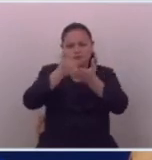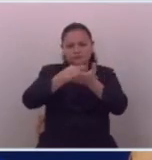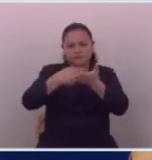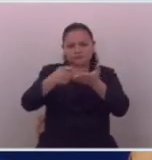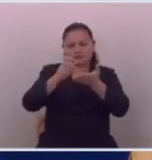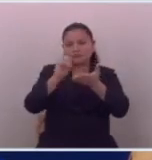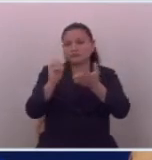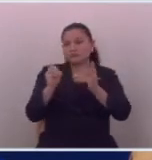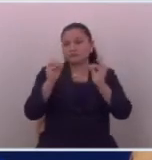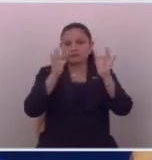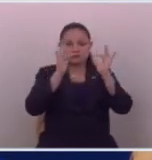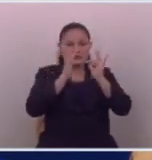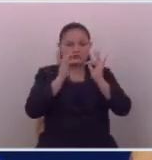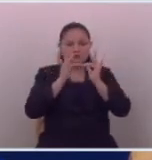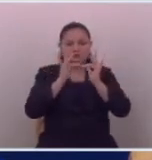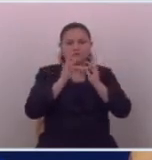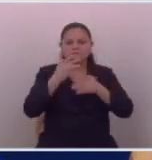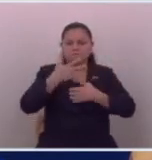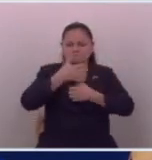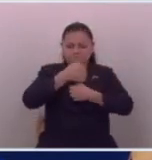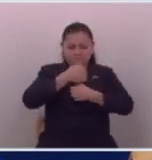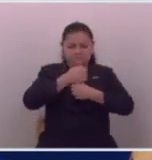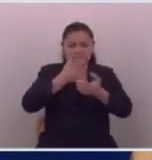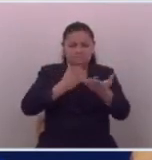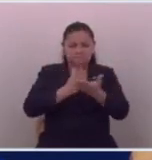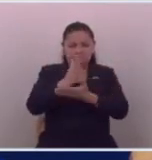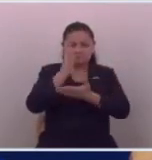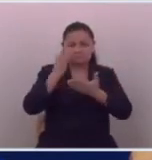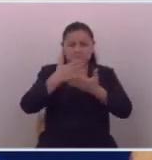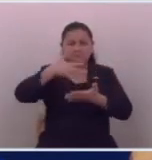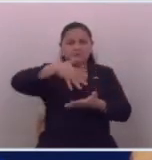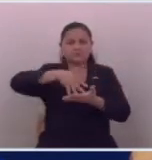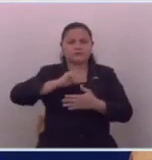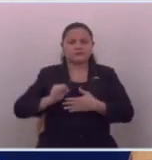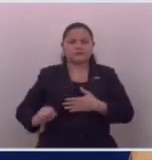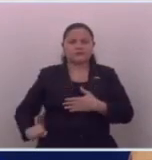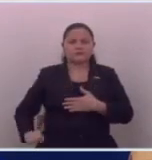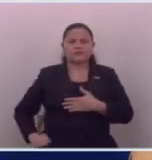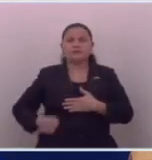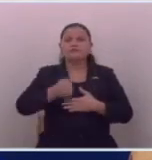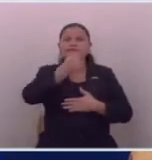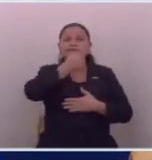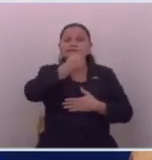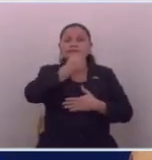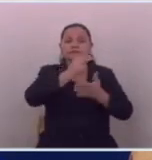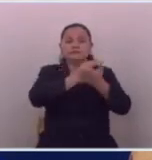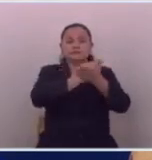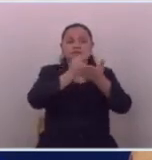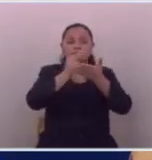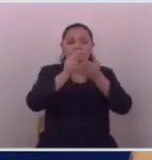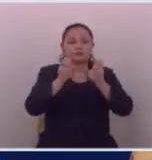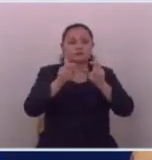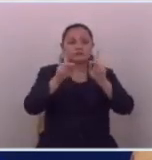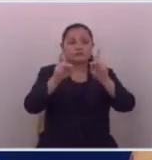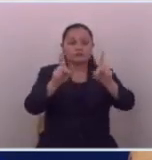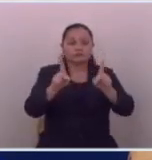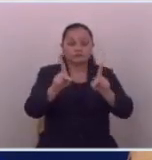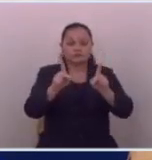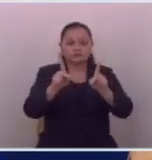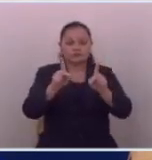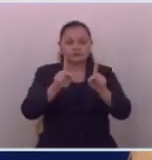escritos y digitales, para garantizar el acceso a la población a información veraz y oportuna.